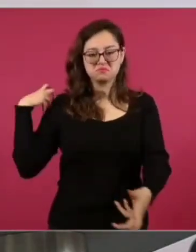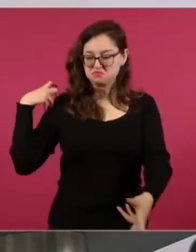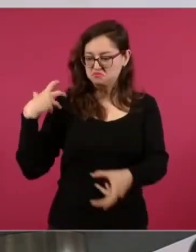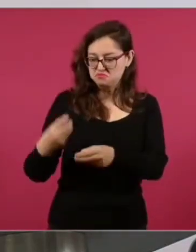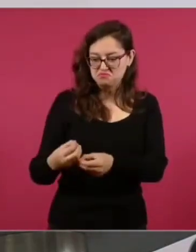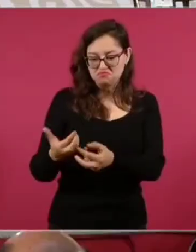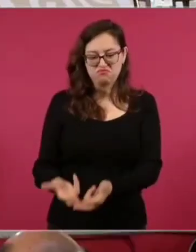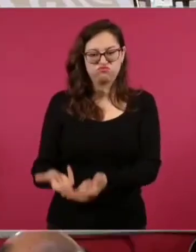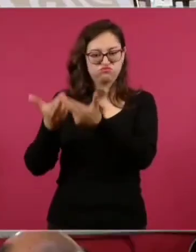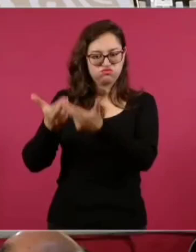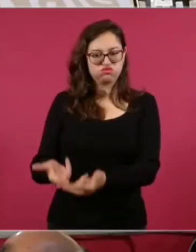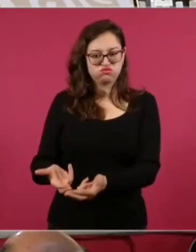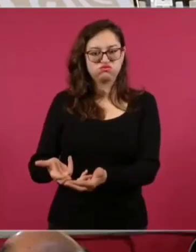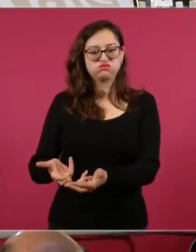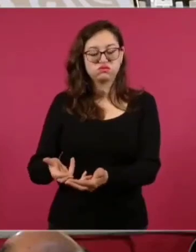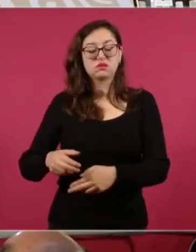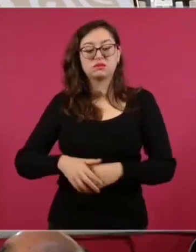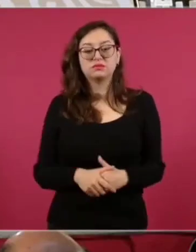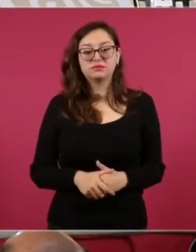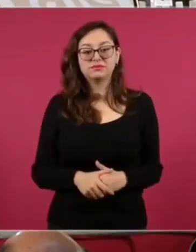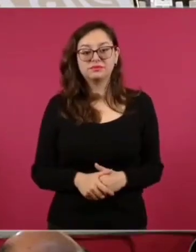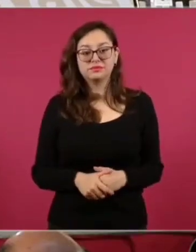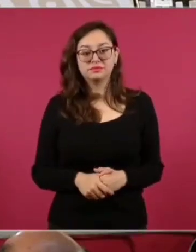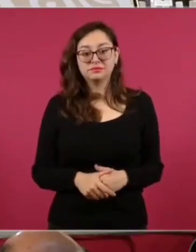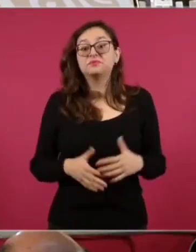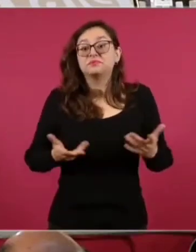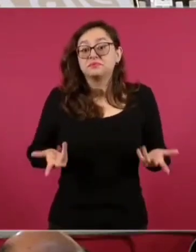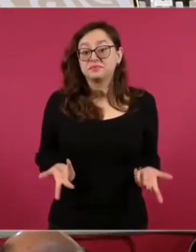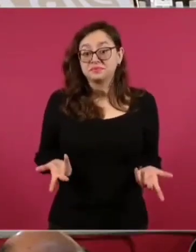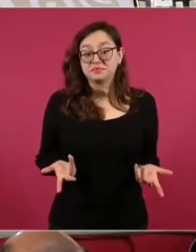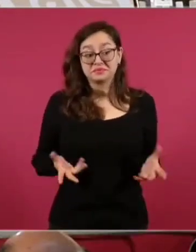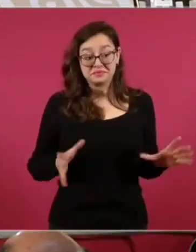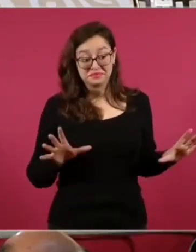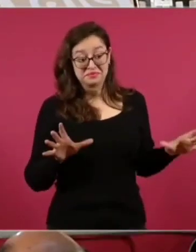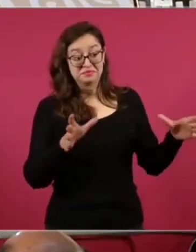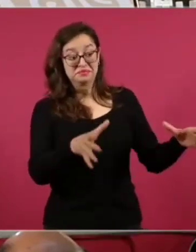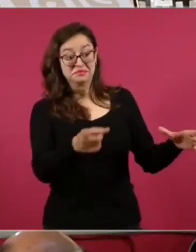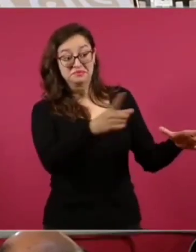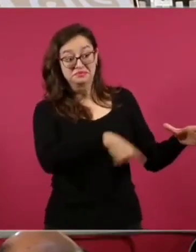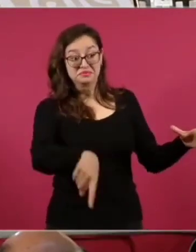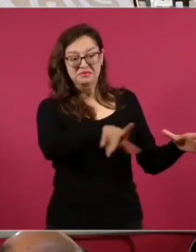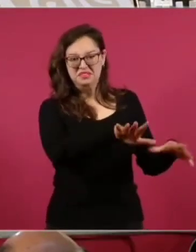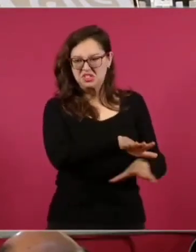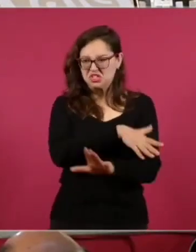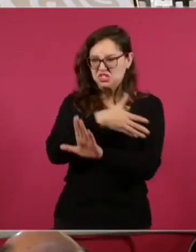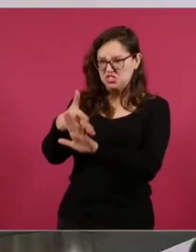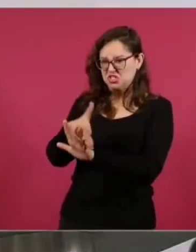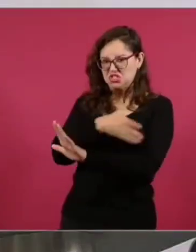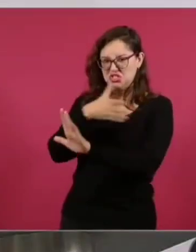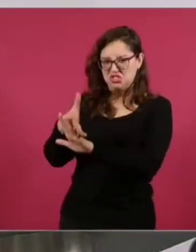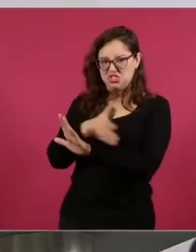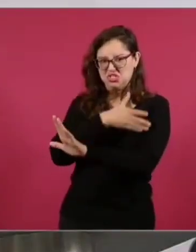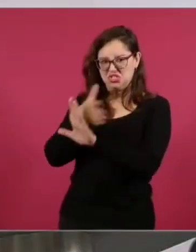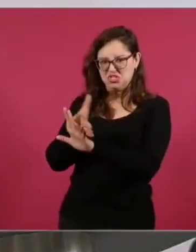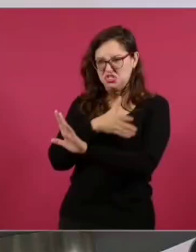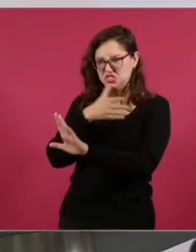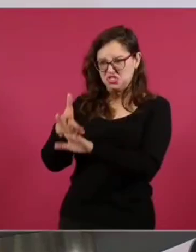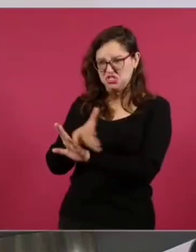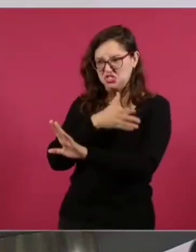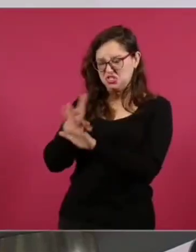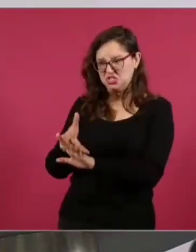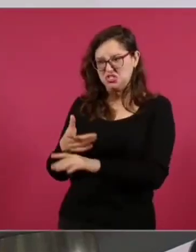atrás. Entonces, nos hicieron creer, o sea, Diego Prieto, de Lina,